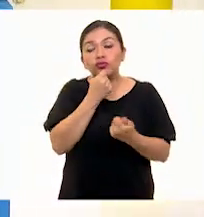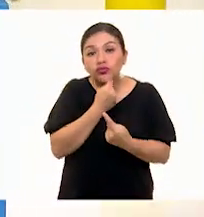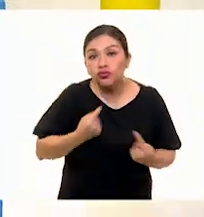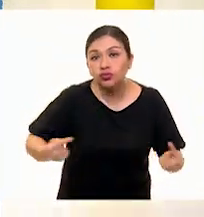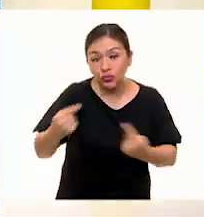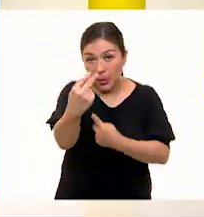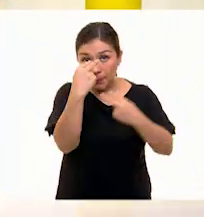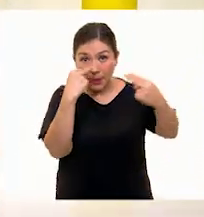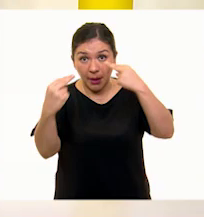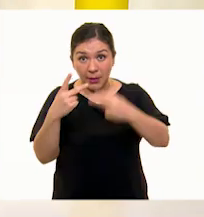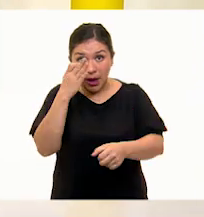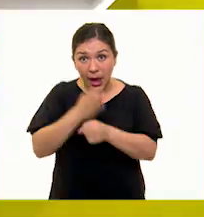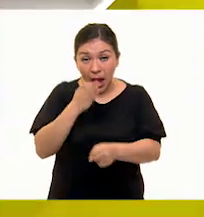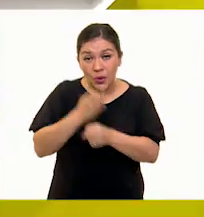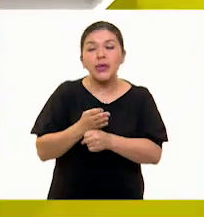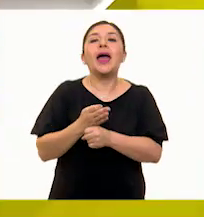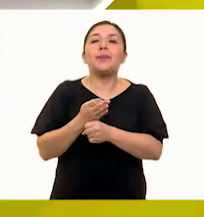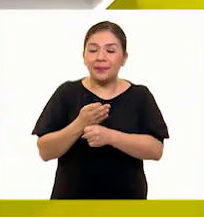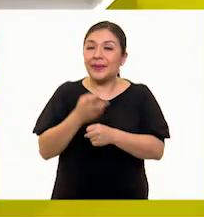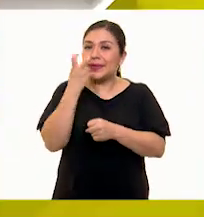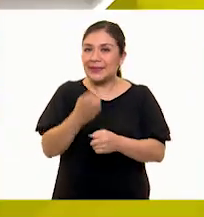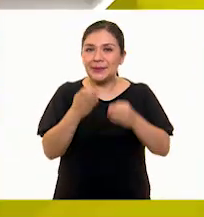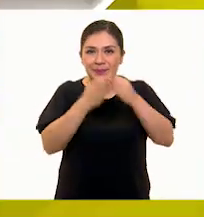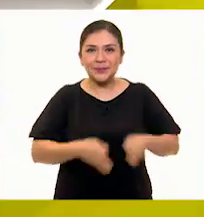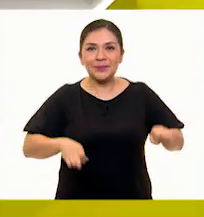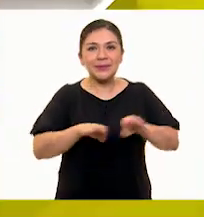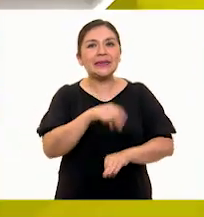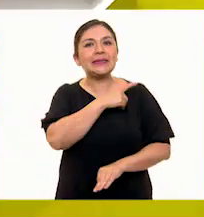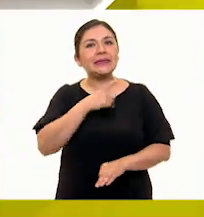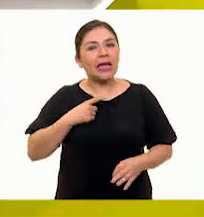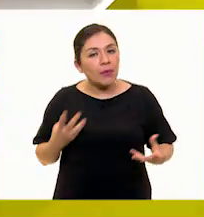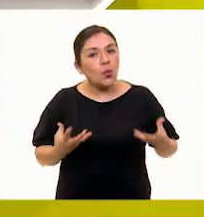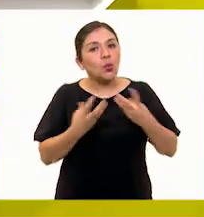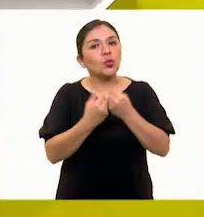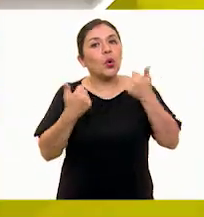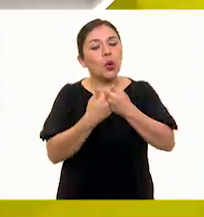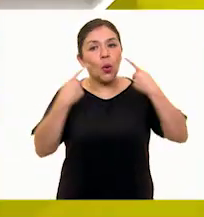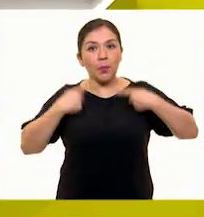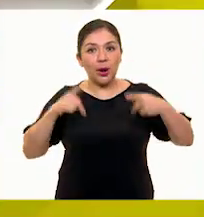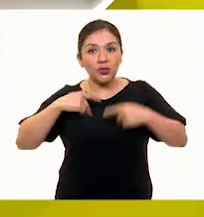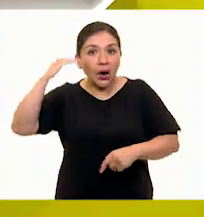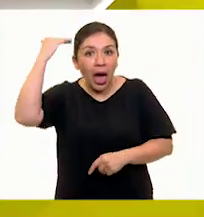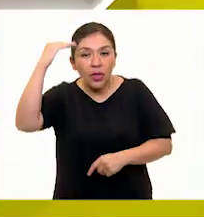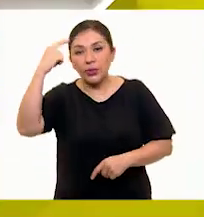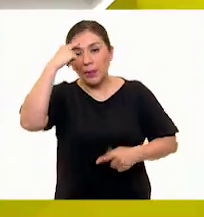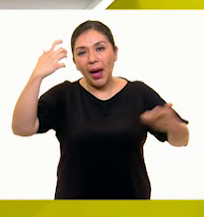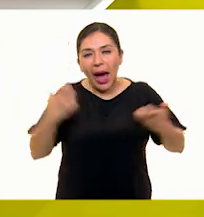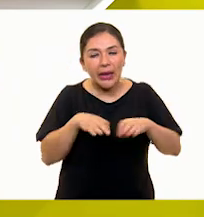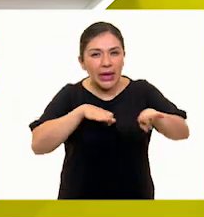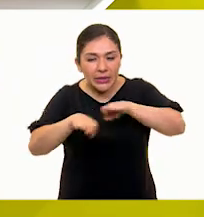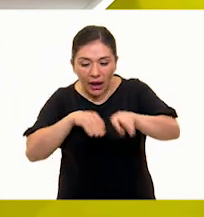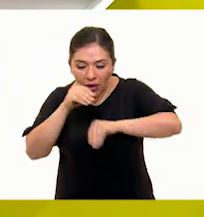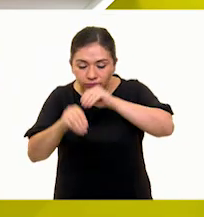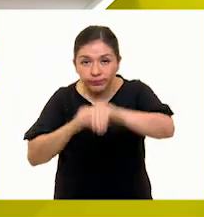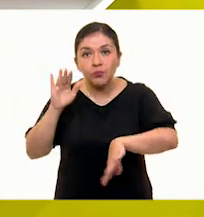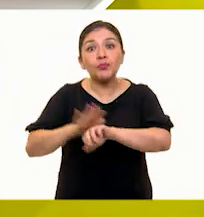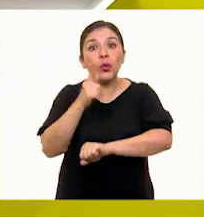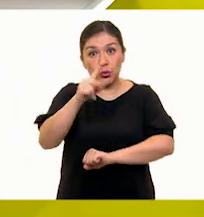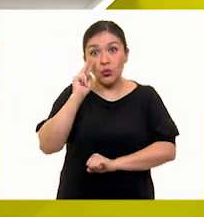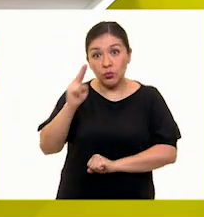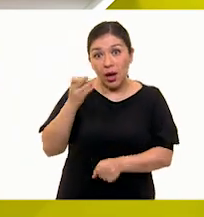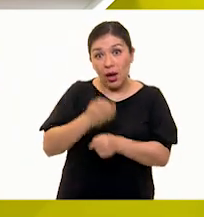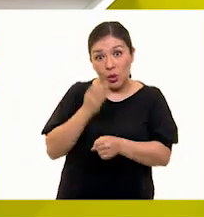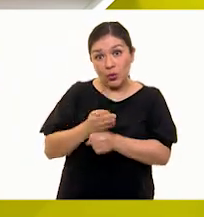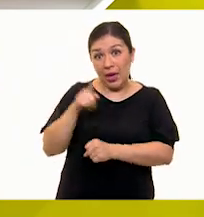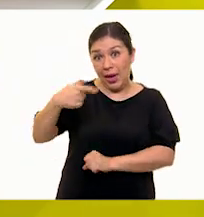niños que nos están viendo que pues es importante que estén cerca de un adulto cuando estén haciendo estas construcciones porque pues ya estamos viendo